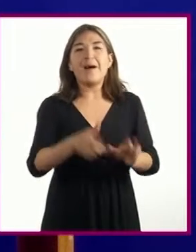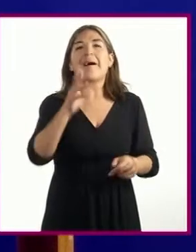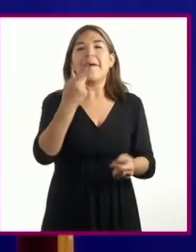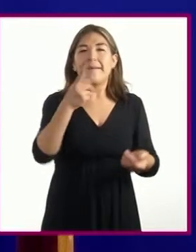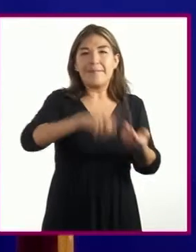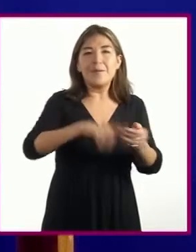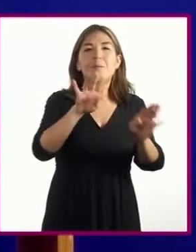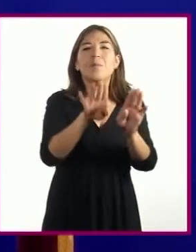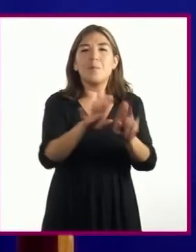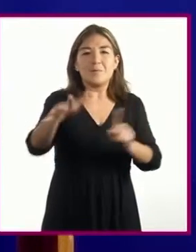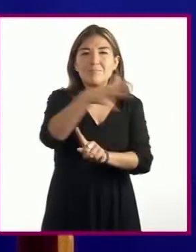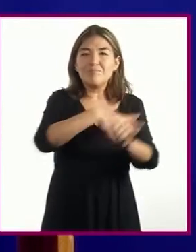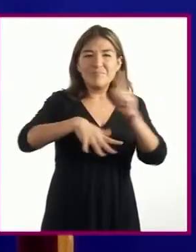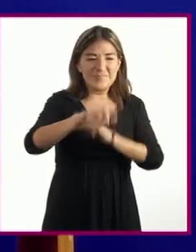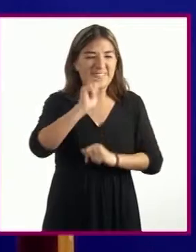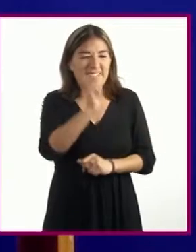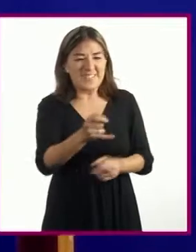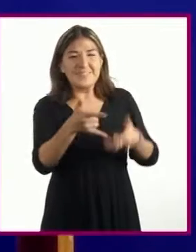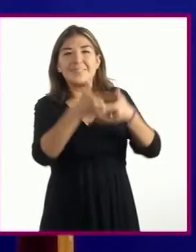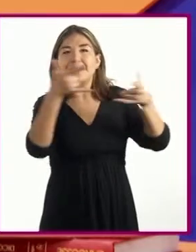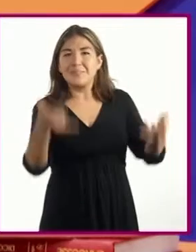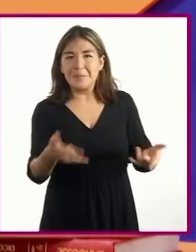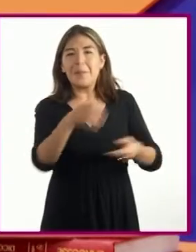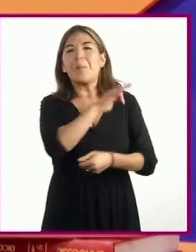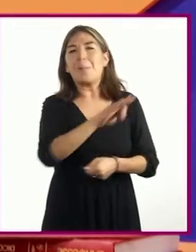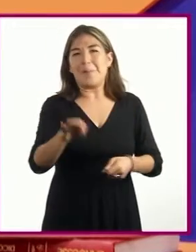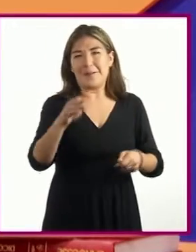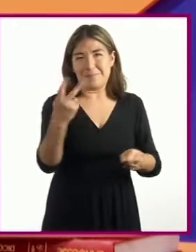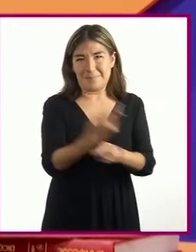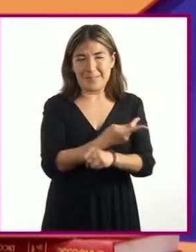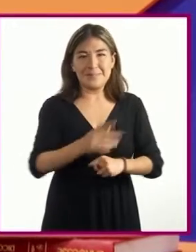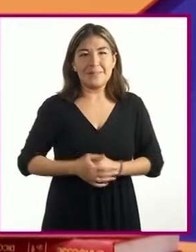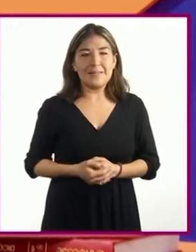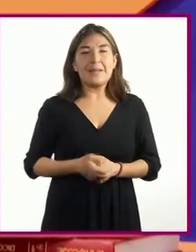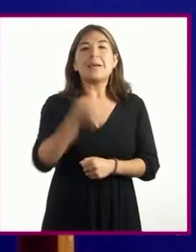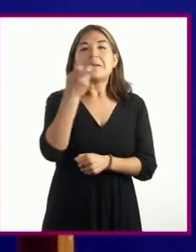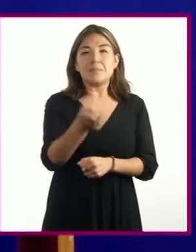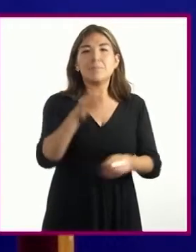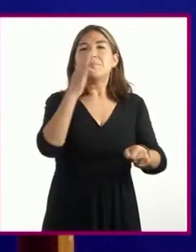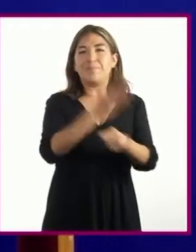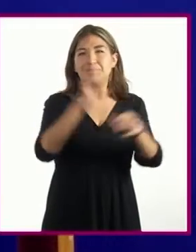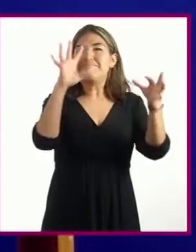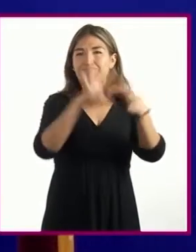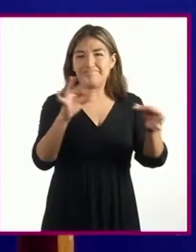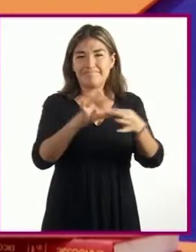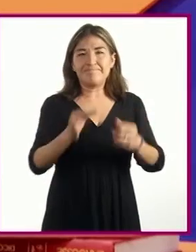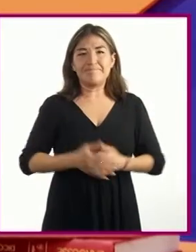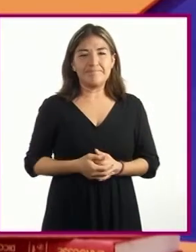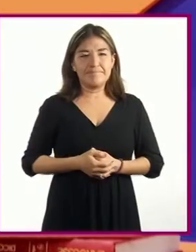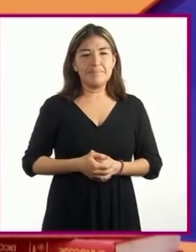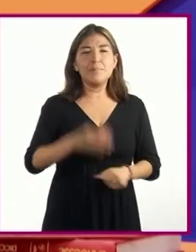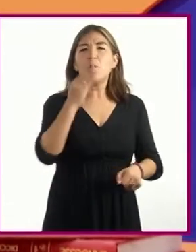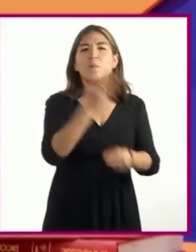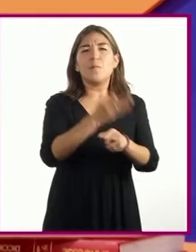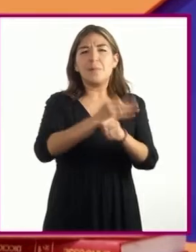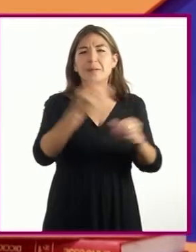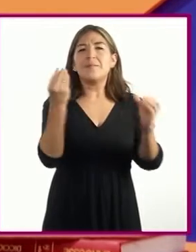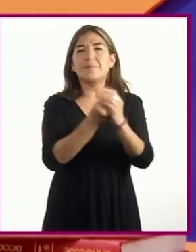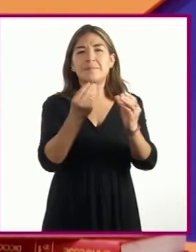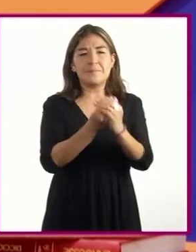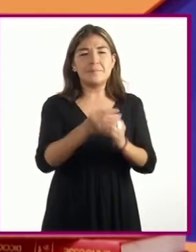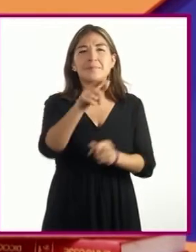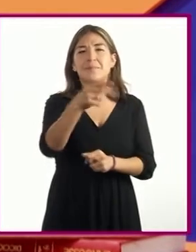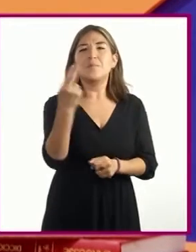y permiten que la acción de la historia suceda. En ella andaremos en esta sesión. Los materiales que van a